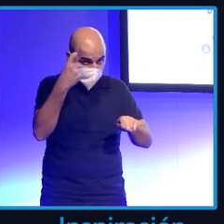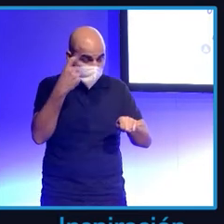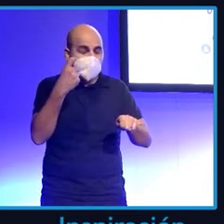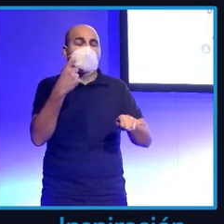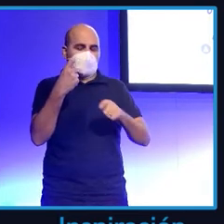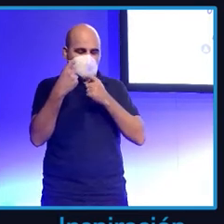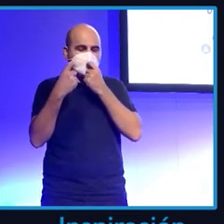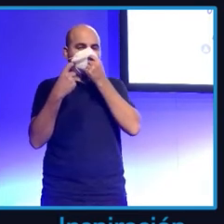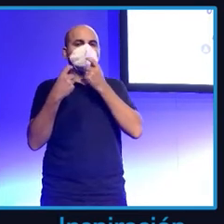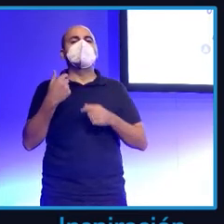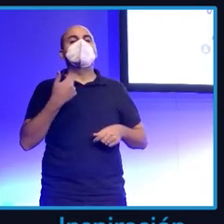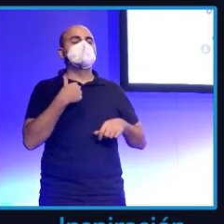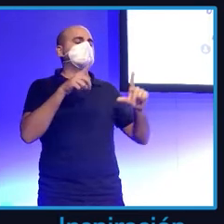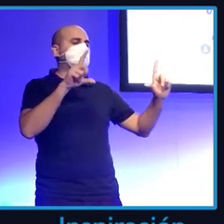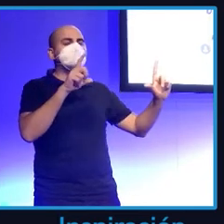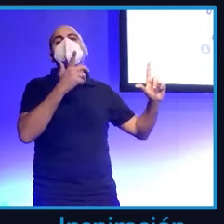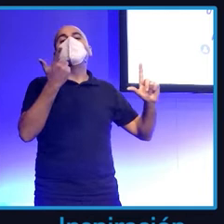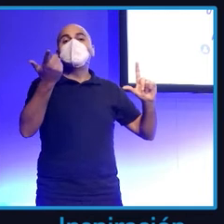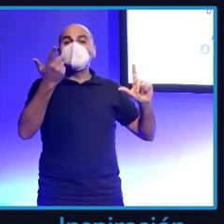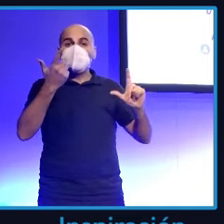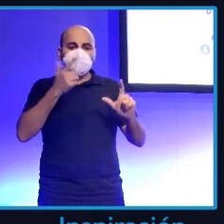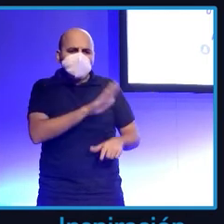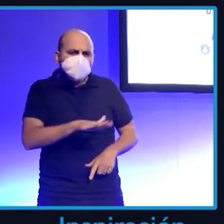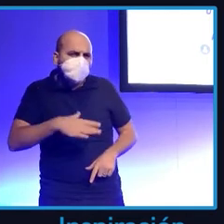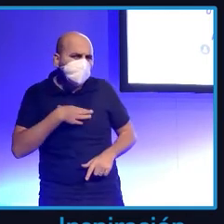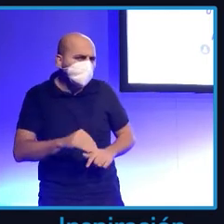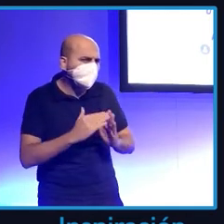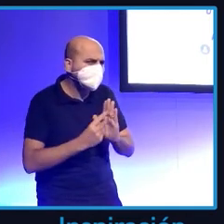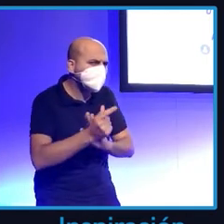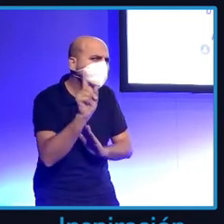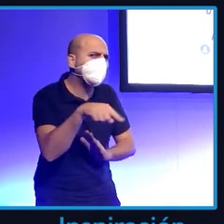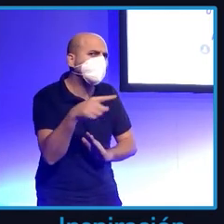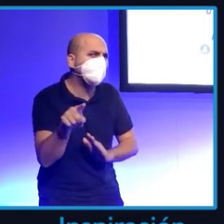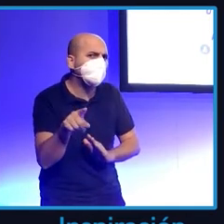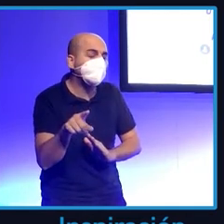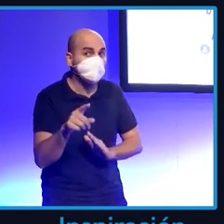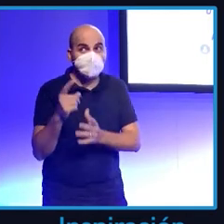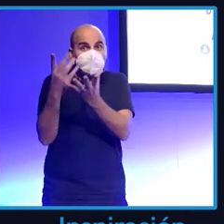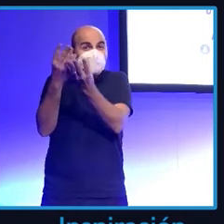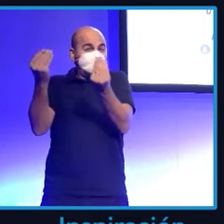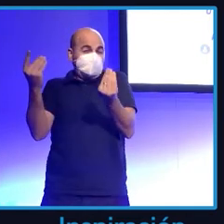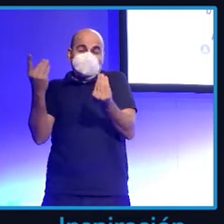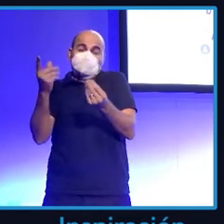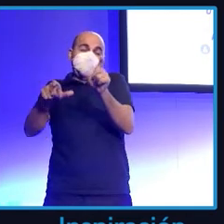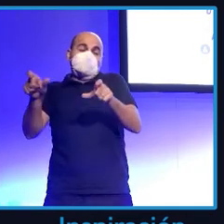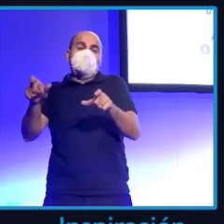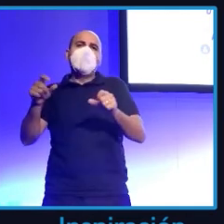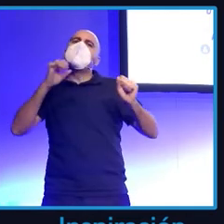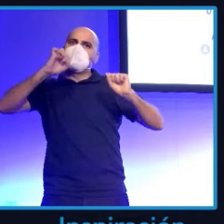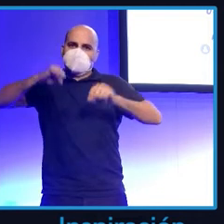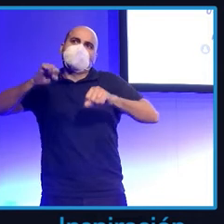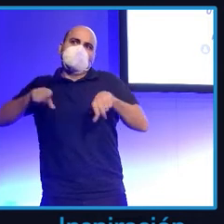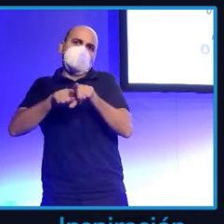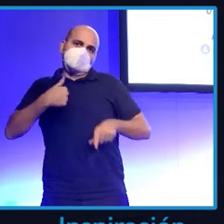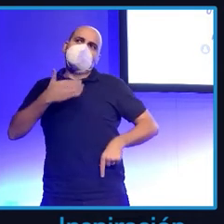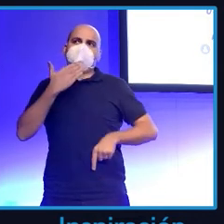salir de casa? Me preguntan, boti, boti. Me hicieron mucha gente de mi edad, ya muy mayor, que tiene hijos. Y entonces me decían,